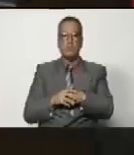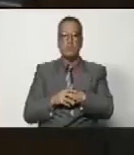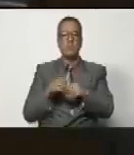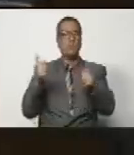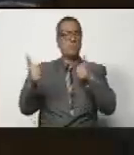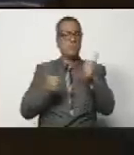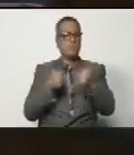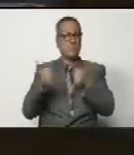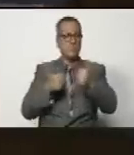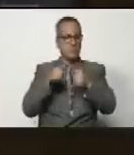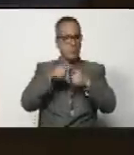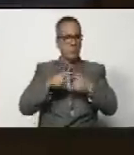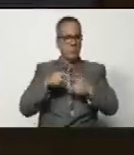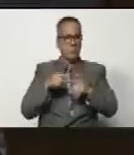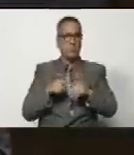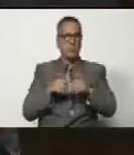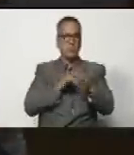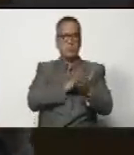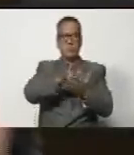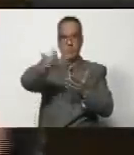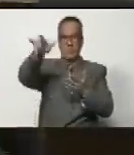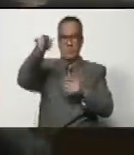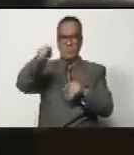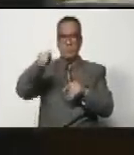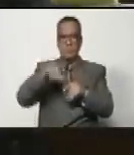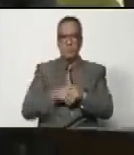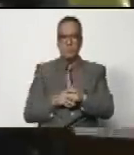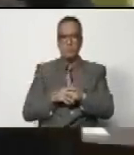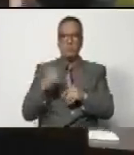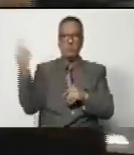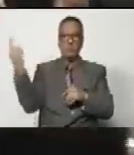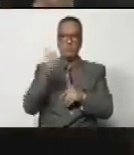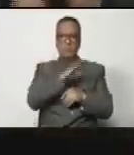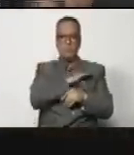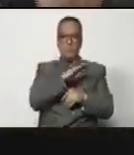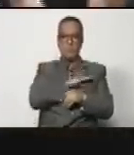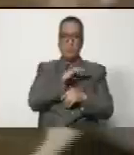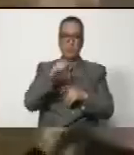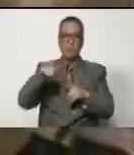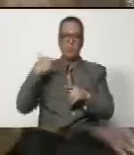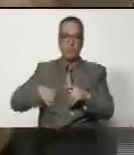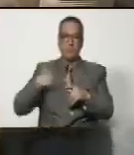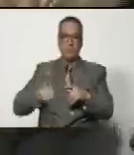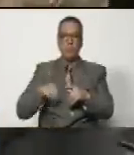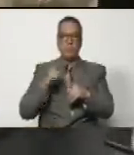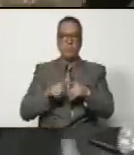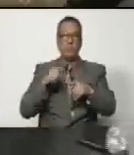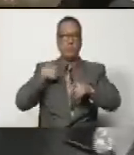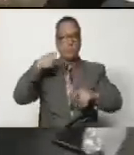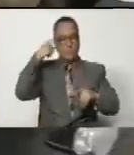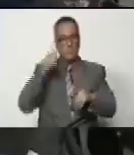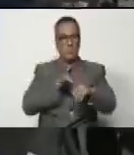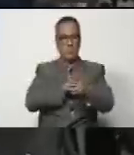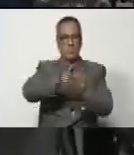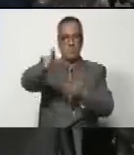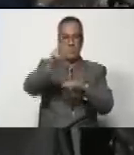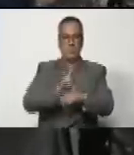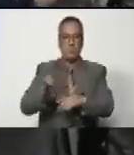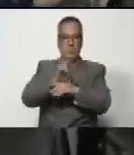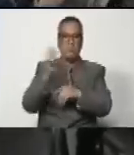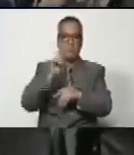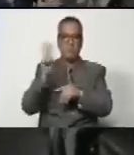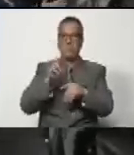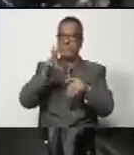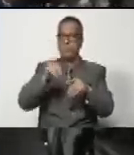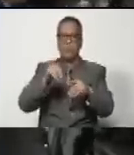Cualquier gobierno, avión, que sea propiedad de Argentina y pretenda utilizar el espacio aéreo venezolano